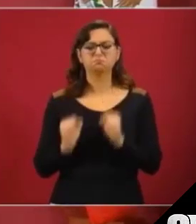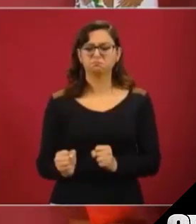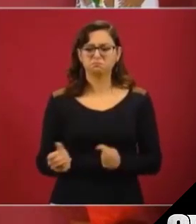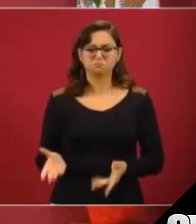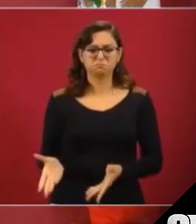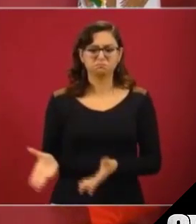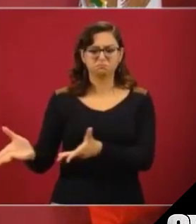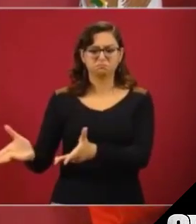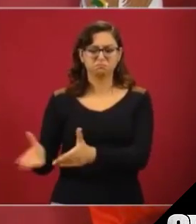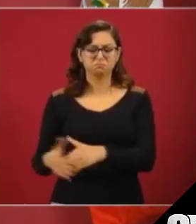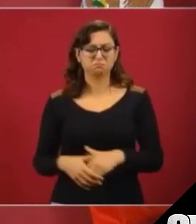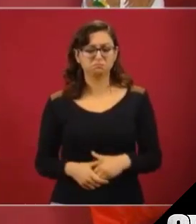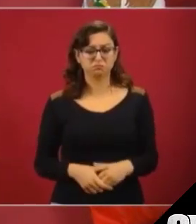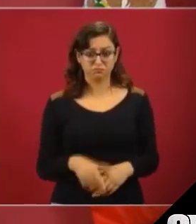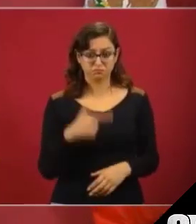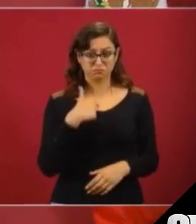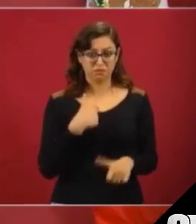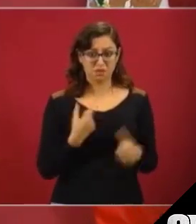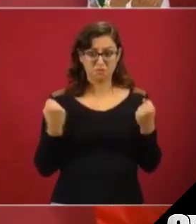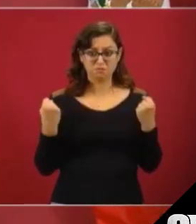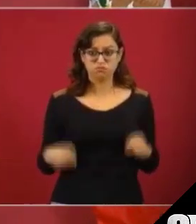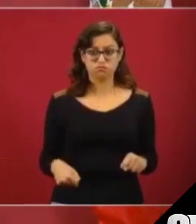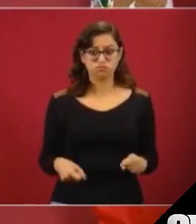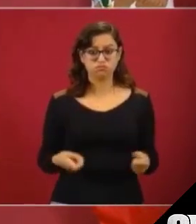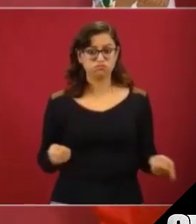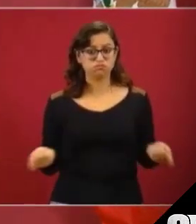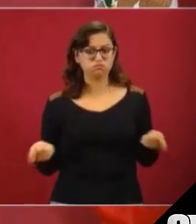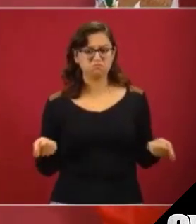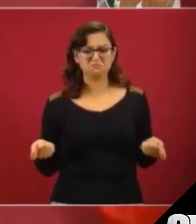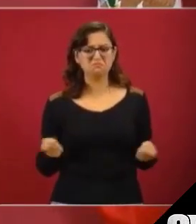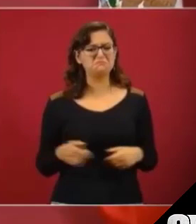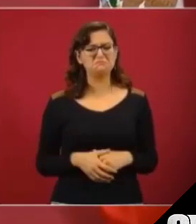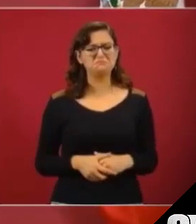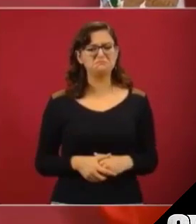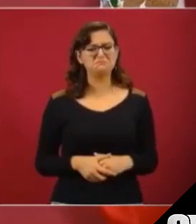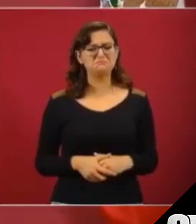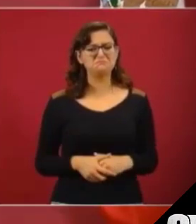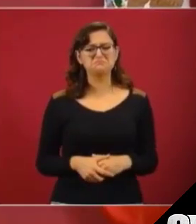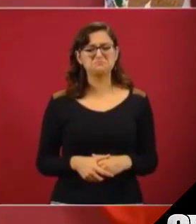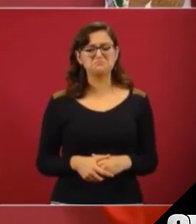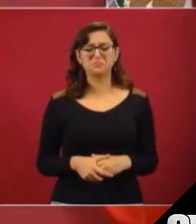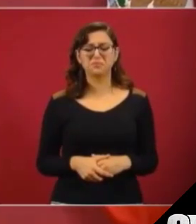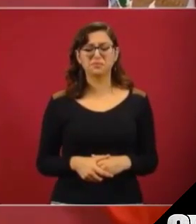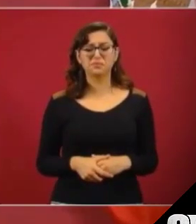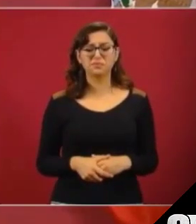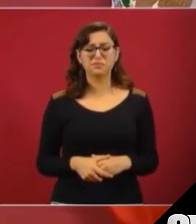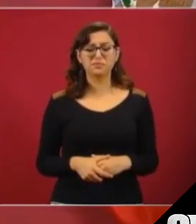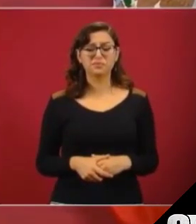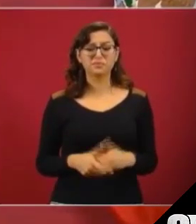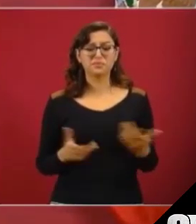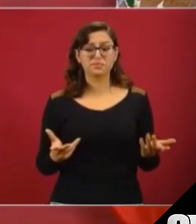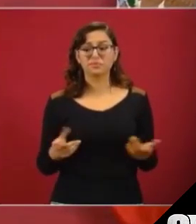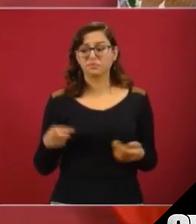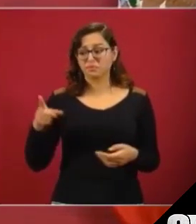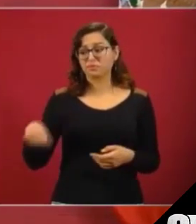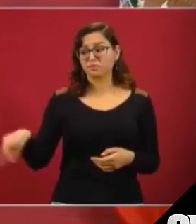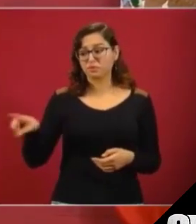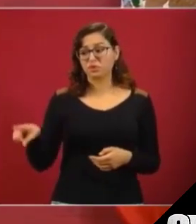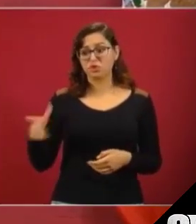no somos autoritarios, no es el caso de los gobiernos que ellos